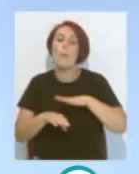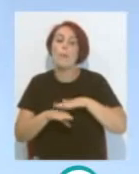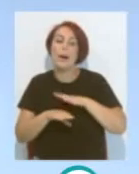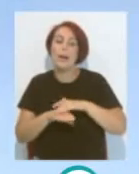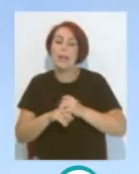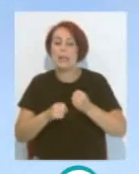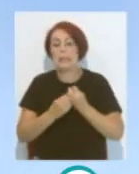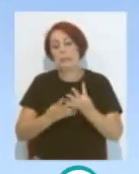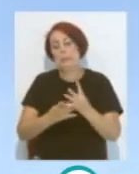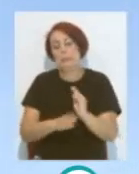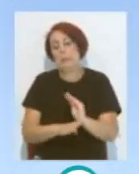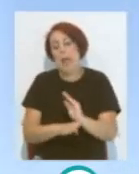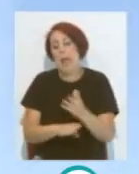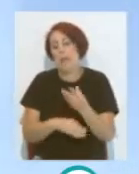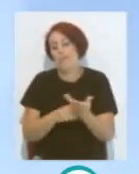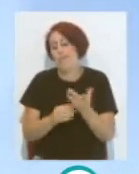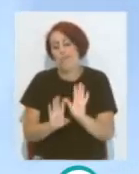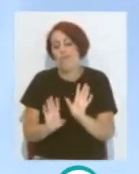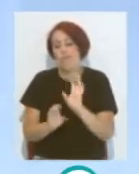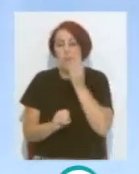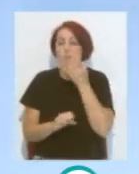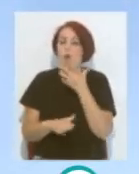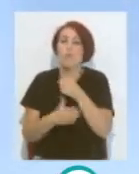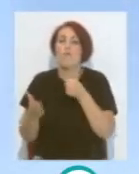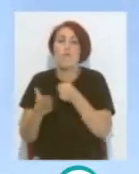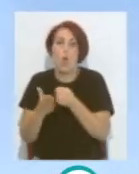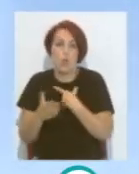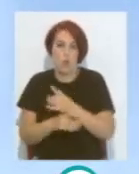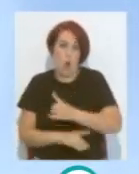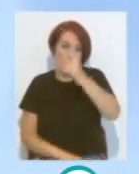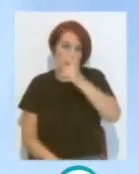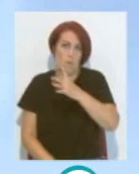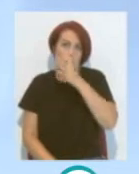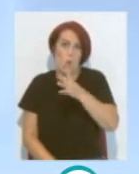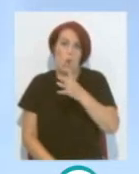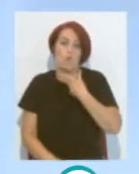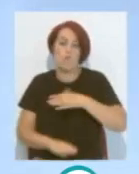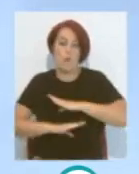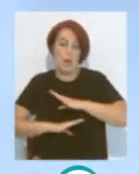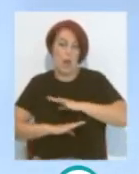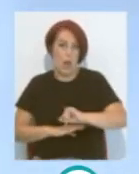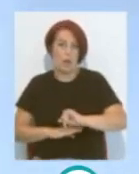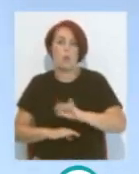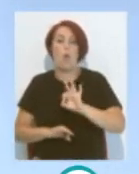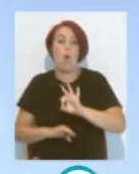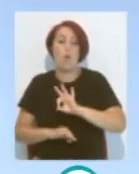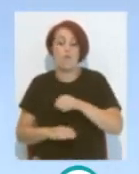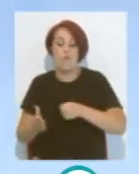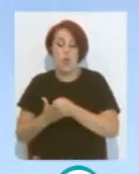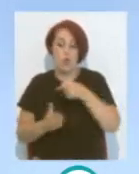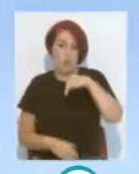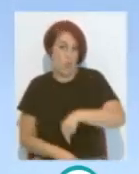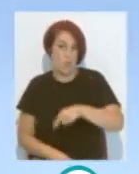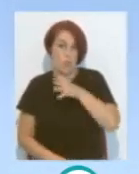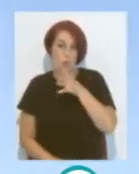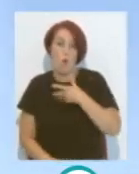un poquito el césped En los fondos Tanto en fondo norte Que tenía una portería Como en fondo sur